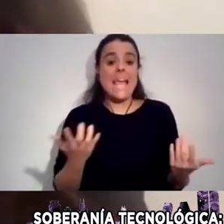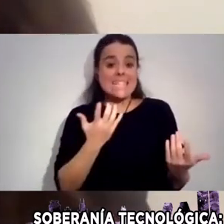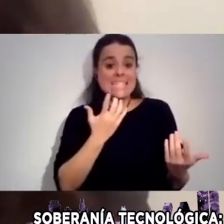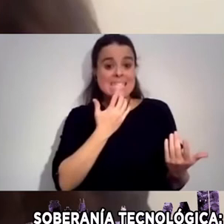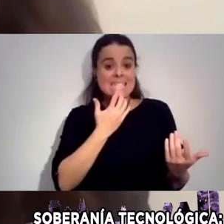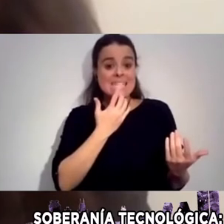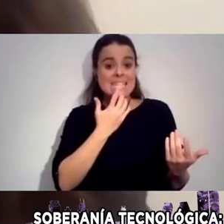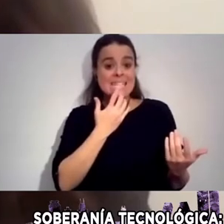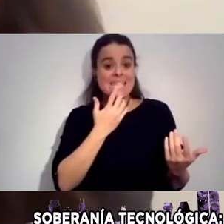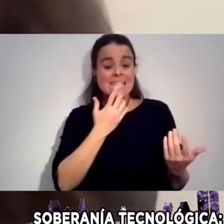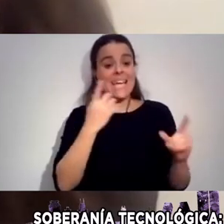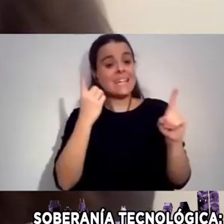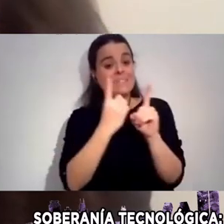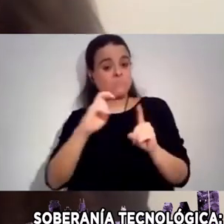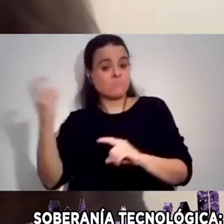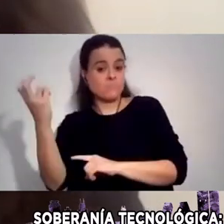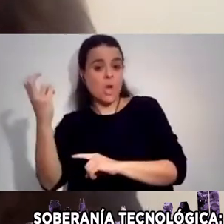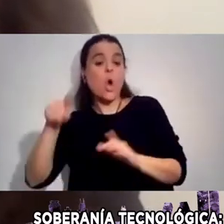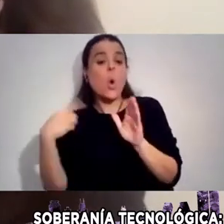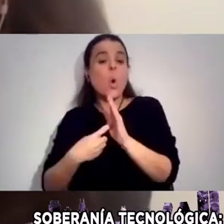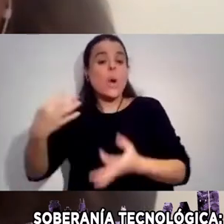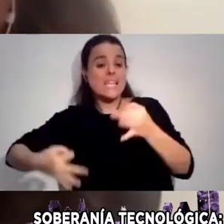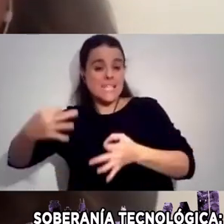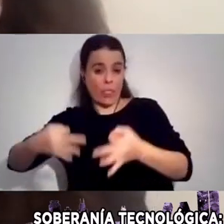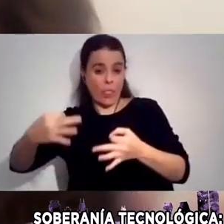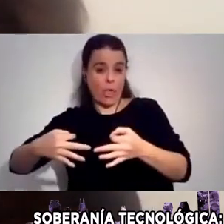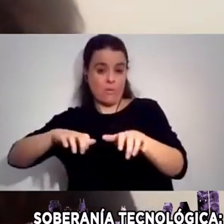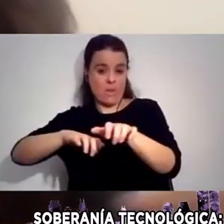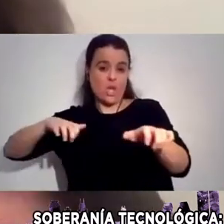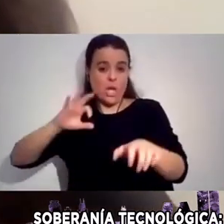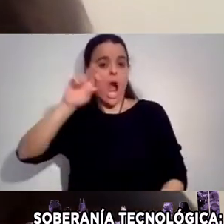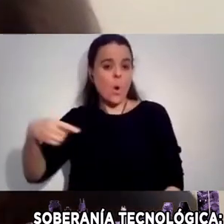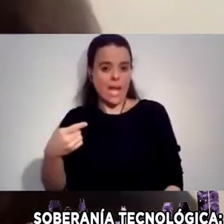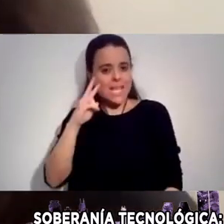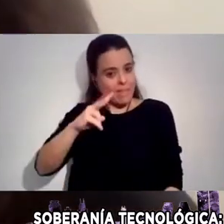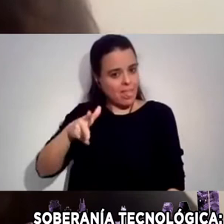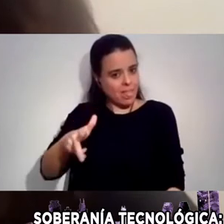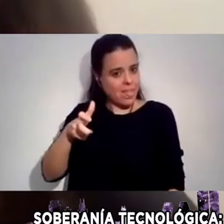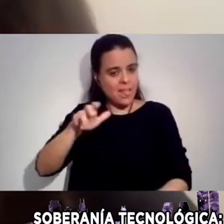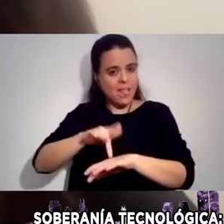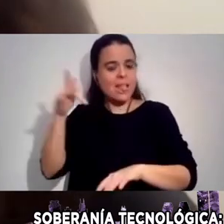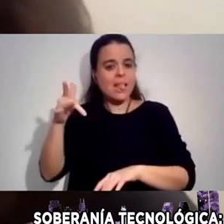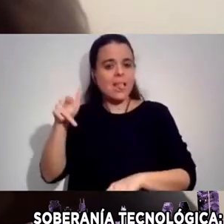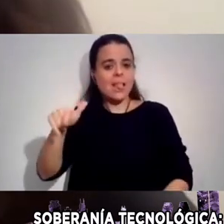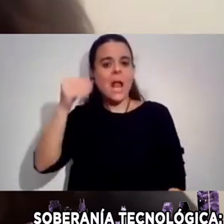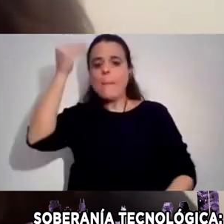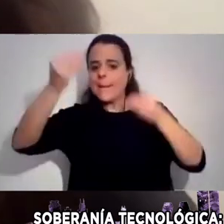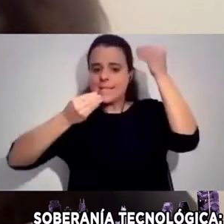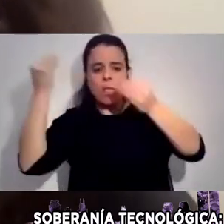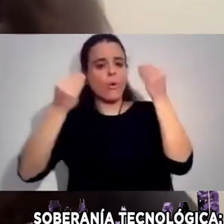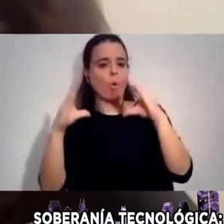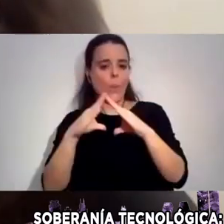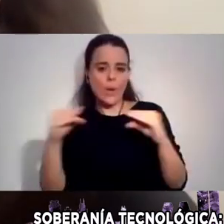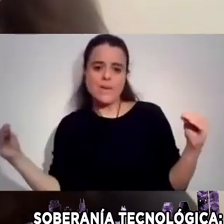la jurisdicción Donde están La mayoría De las ONGs Que ven derechos Digitales Poderosas Y De pensadores Y de universidades